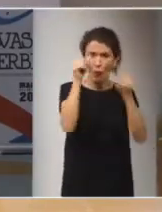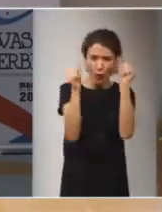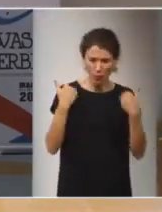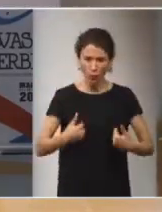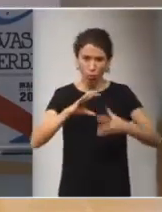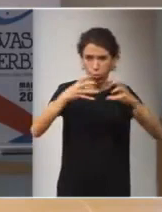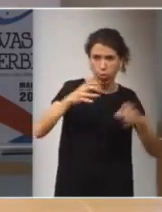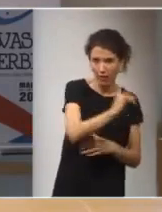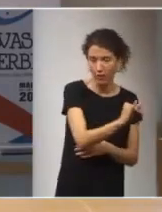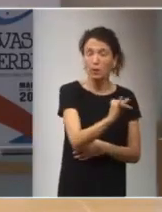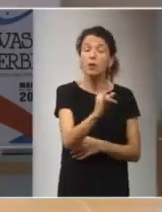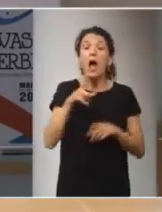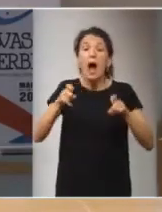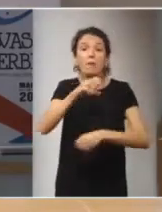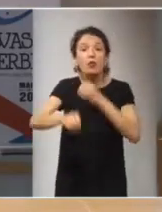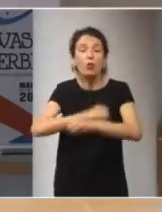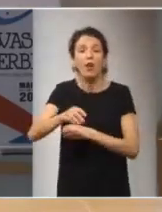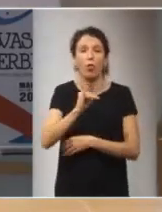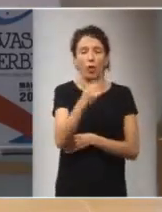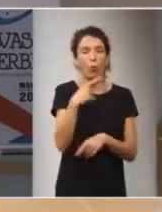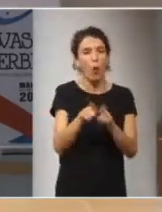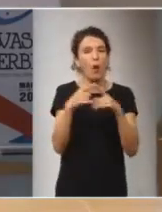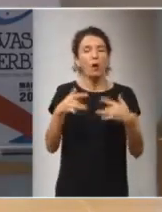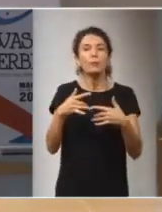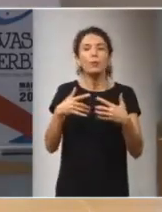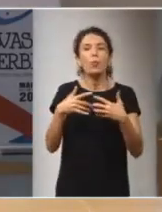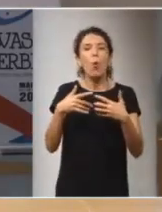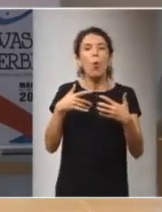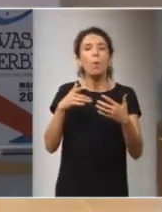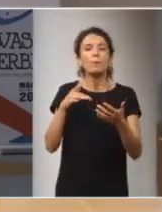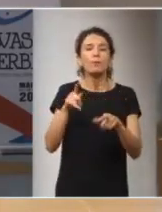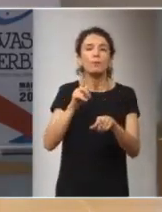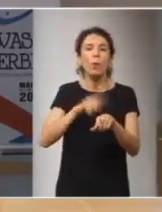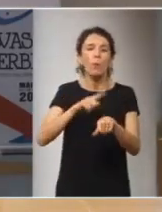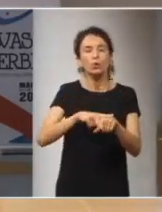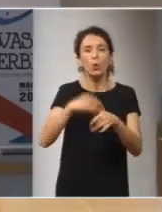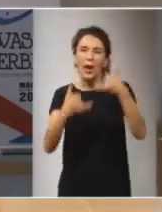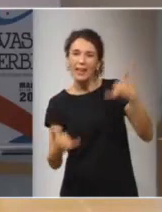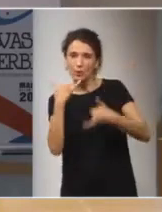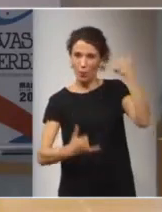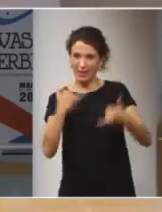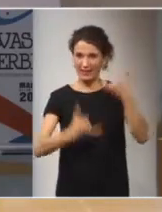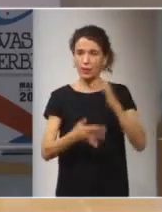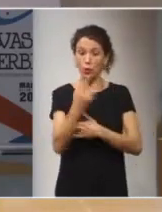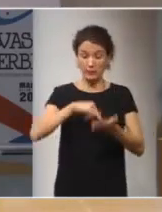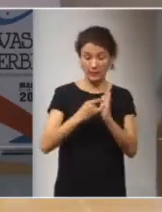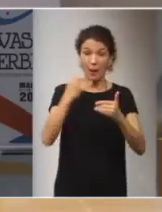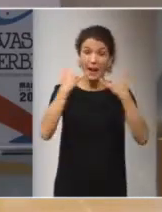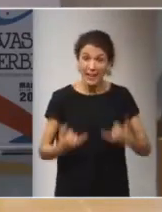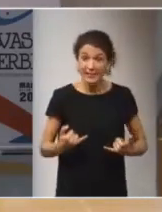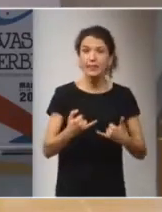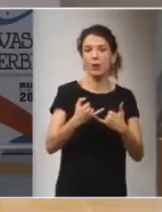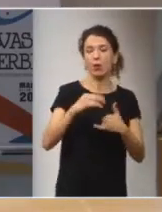luego también las armas nucleares causan lo que es un pulso electromagnético que hoy en día con la alta dependencia en sistemas eléctricos